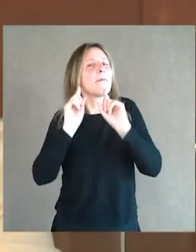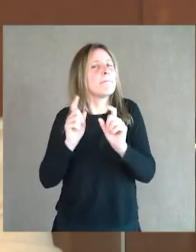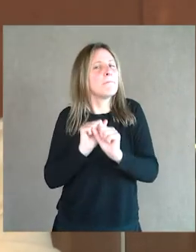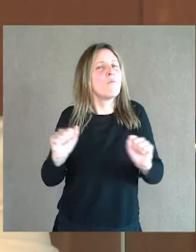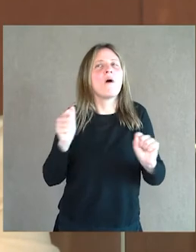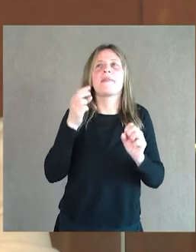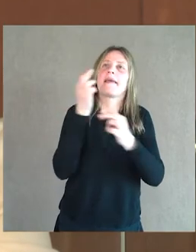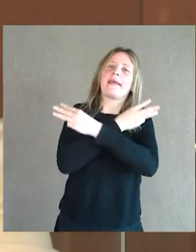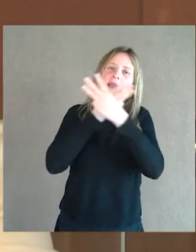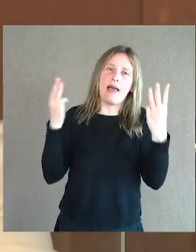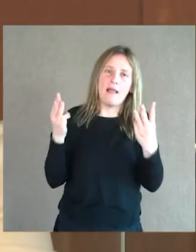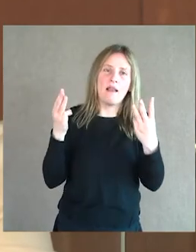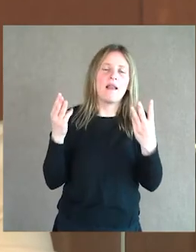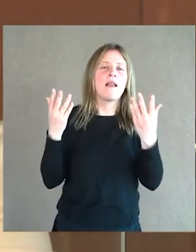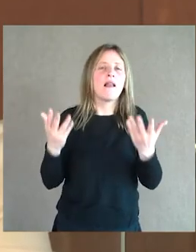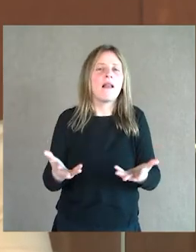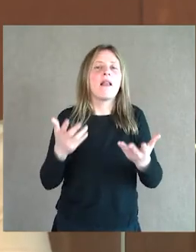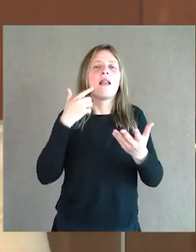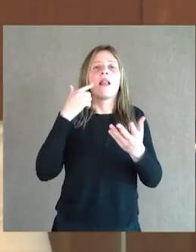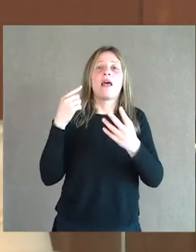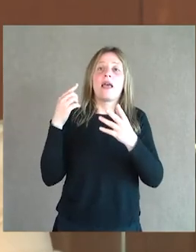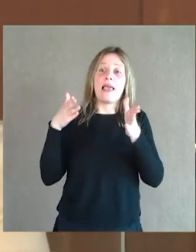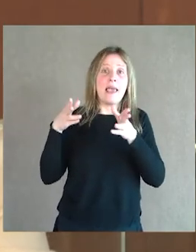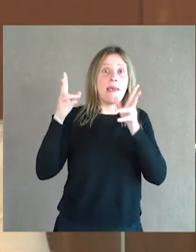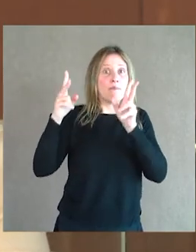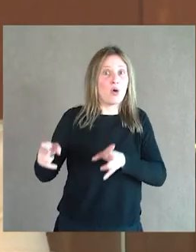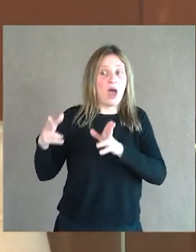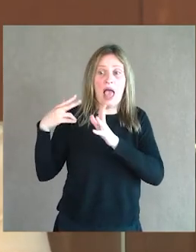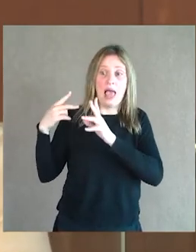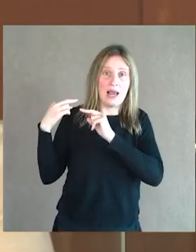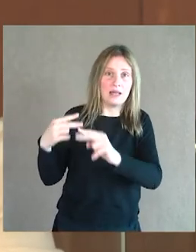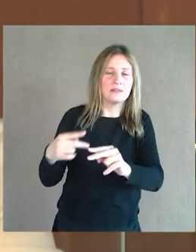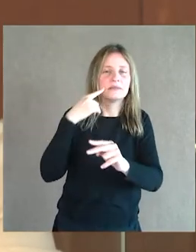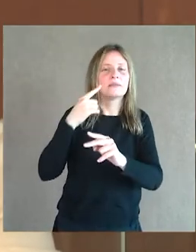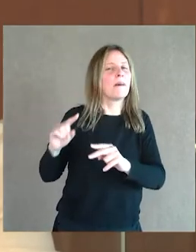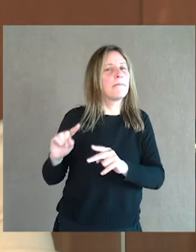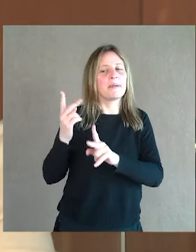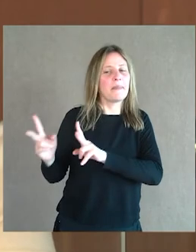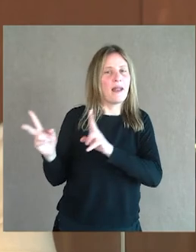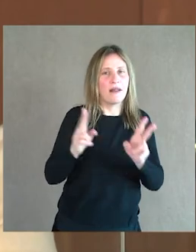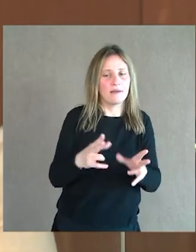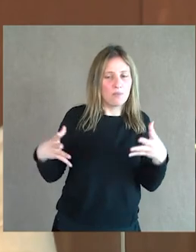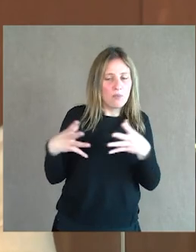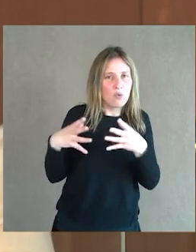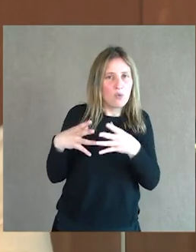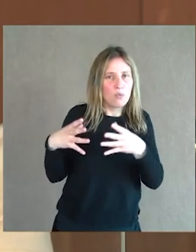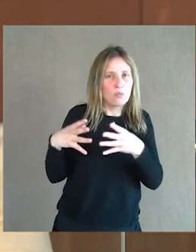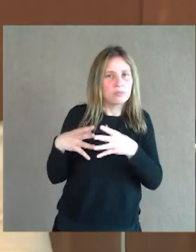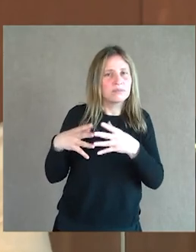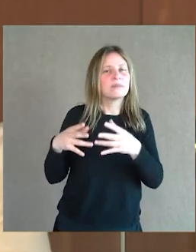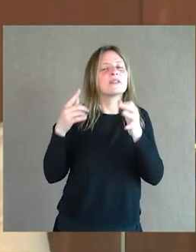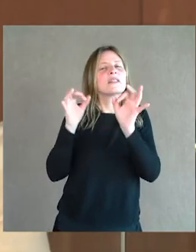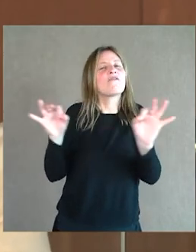en general, durante el clasicismo, fue la primera parte, el primer movimiento de las